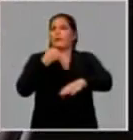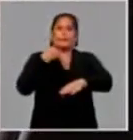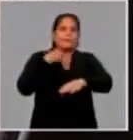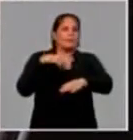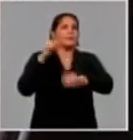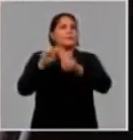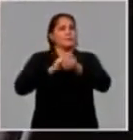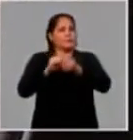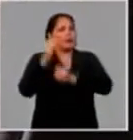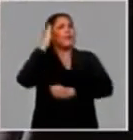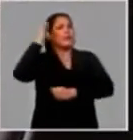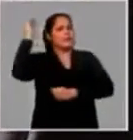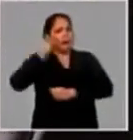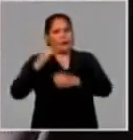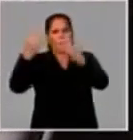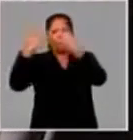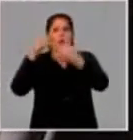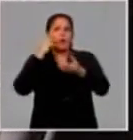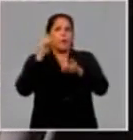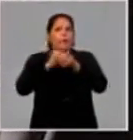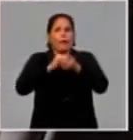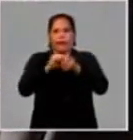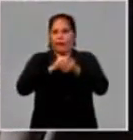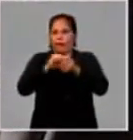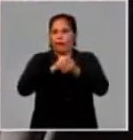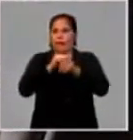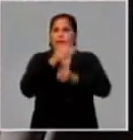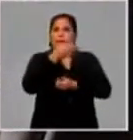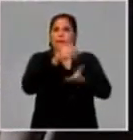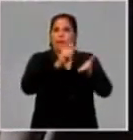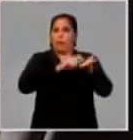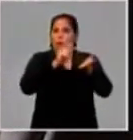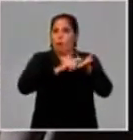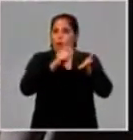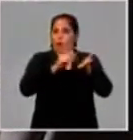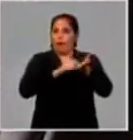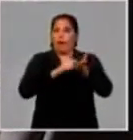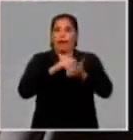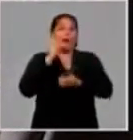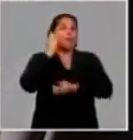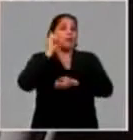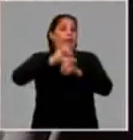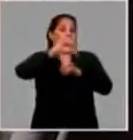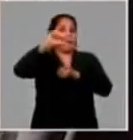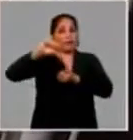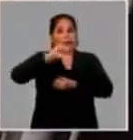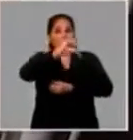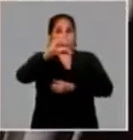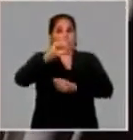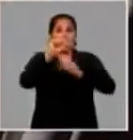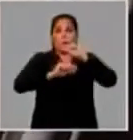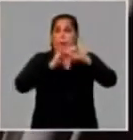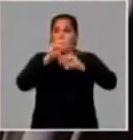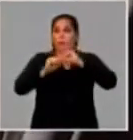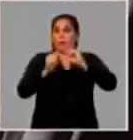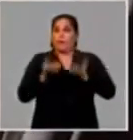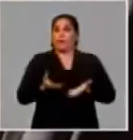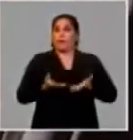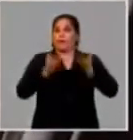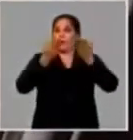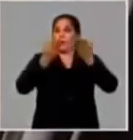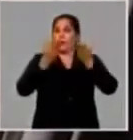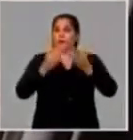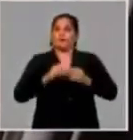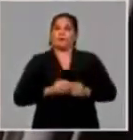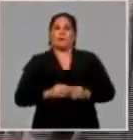de lavar, el detergente y la pasta que va a la bodega, ¿qué otras producciones se han podido ir recuperando ahora a partir del